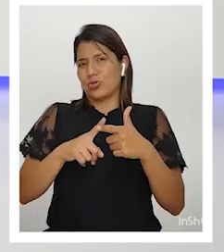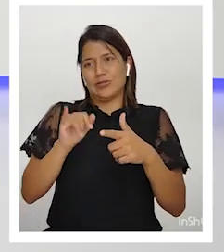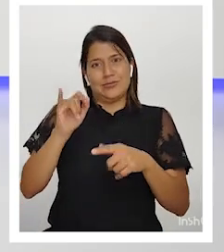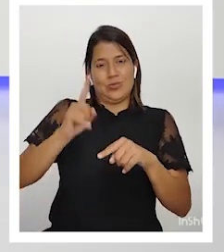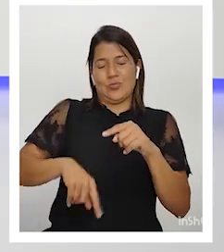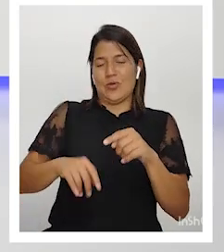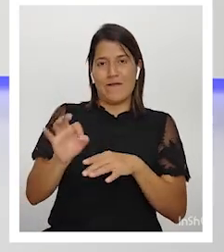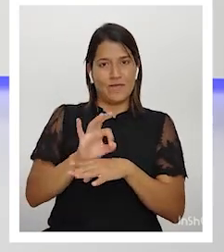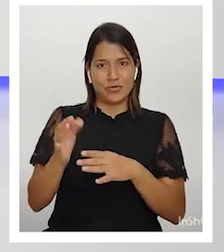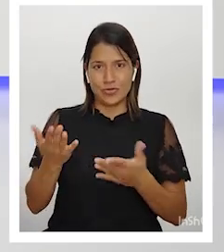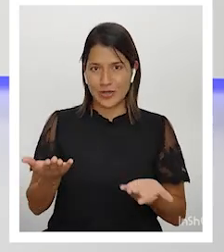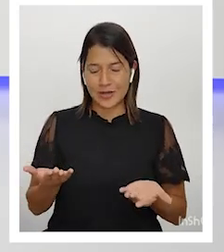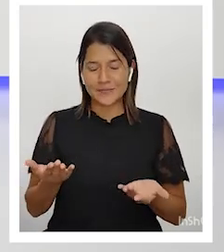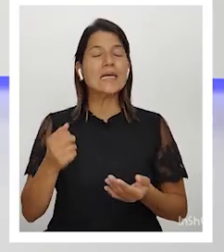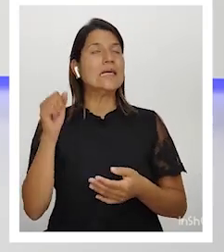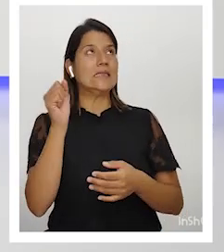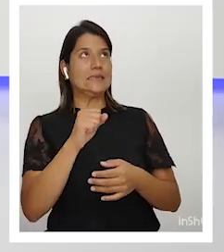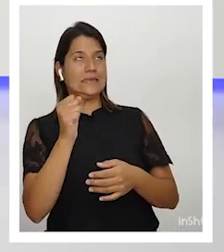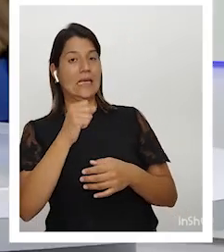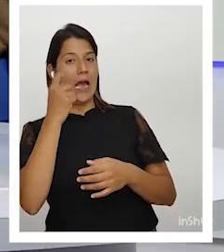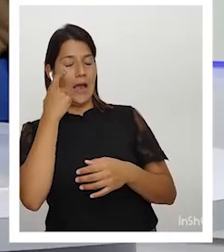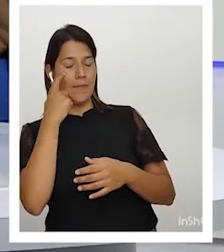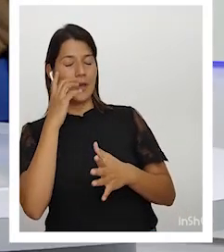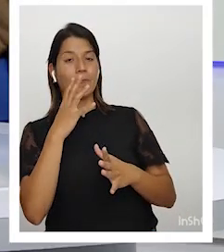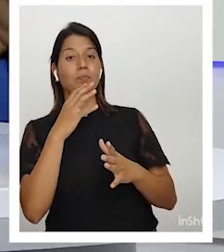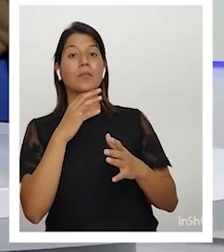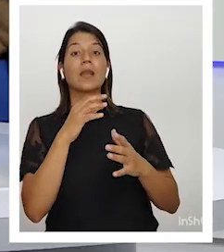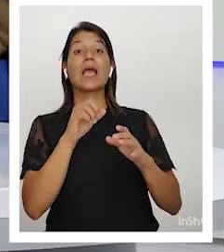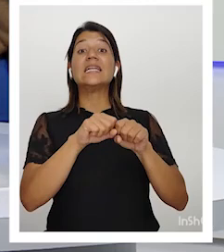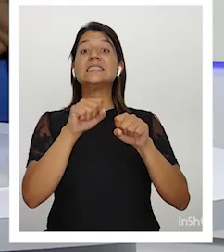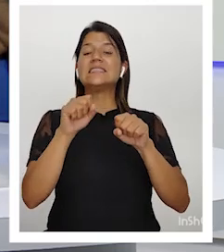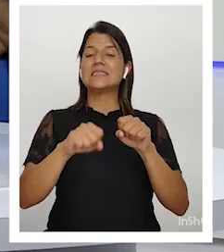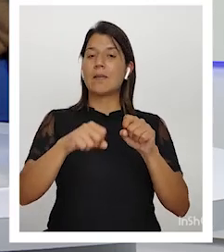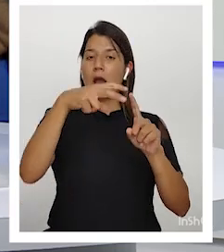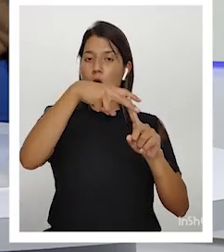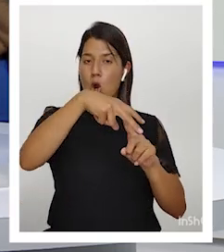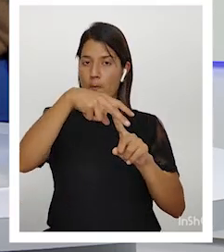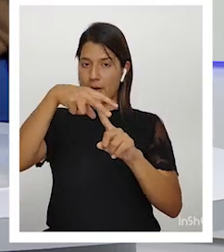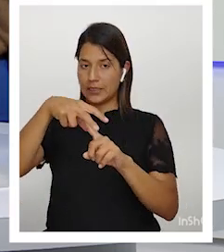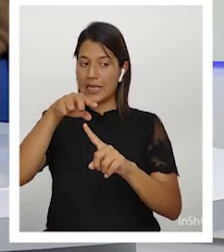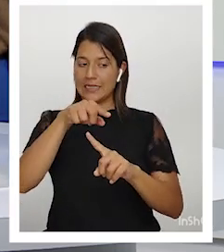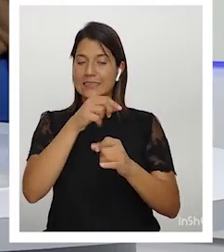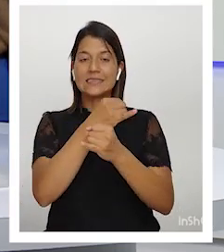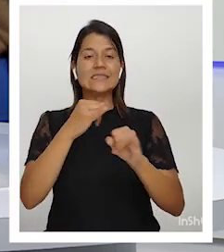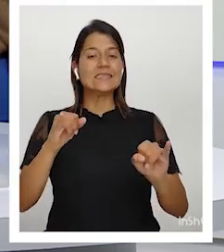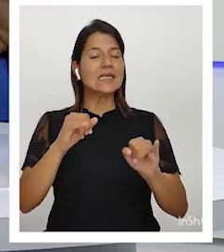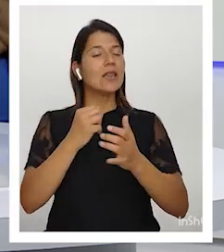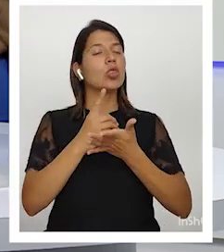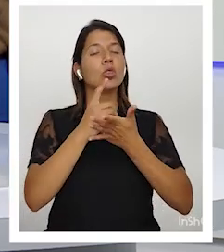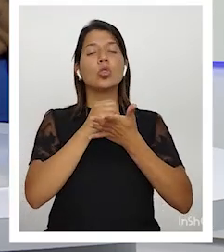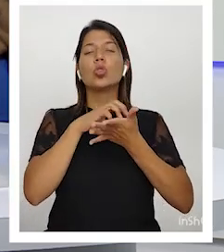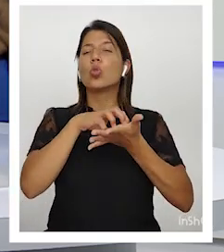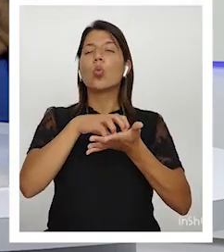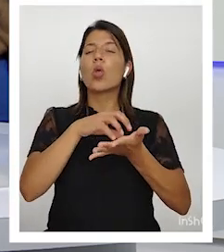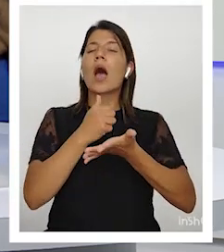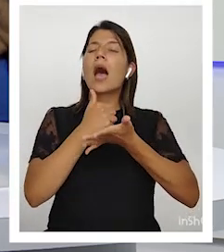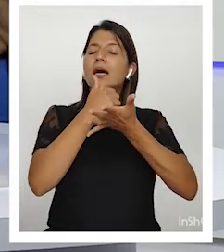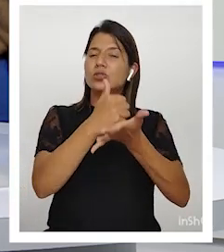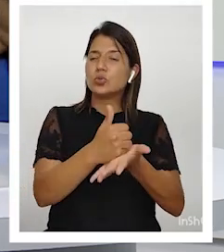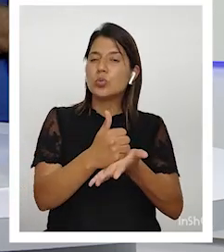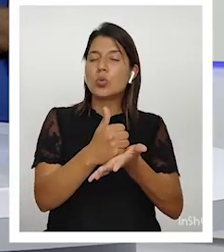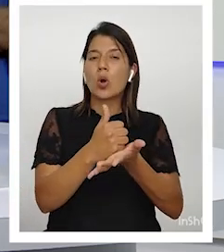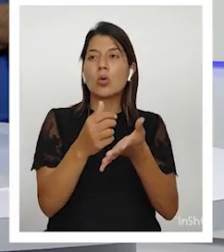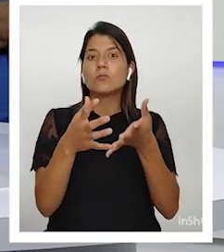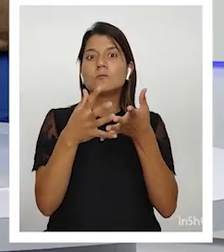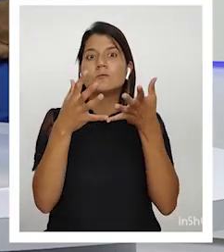funcionar si vamos a ver el modelo cooperativo sin duda alguna ha ayudado enormemente a